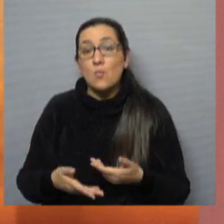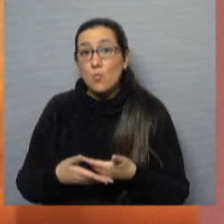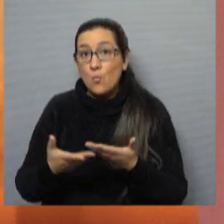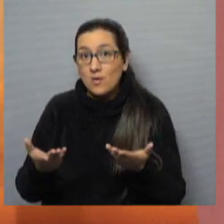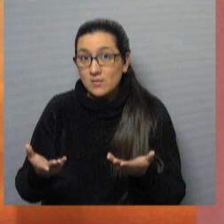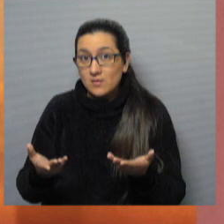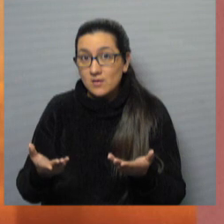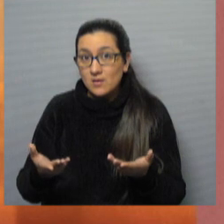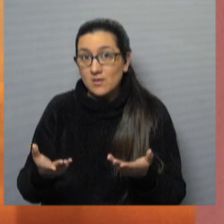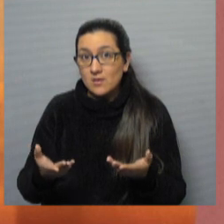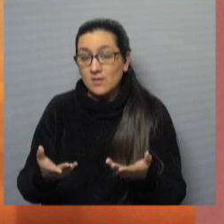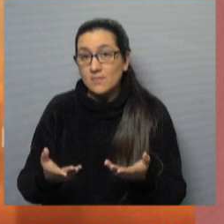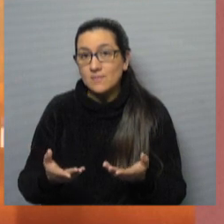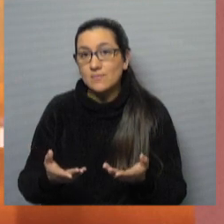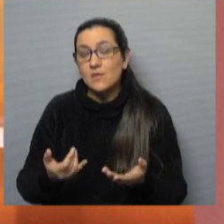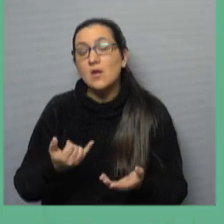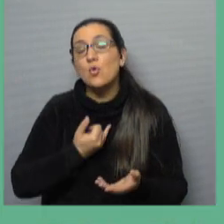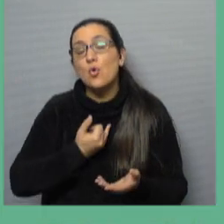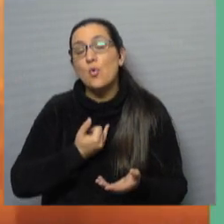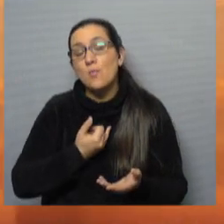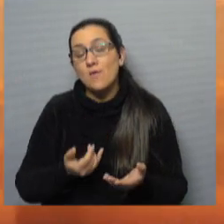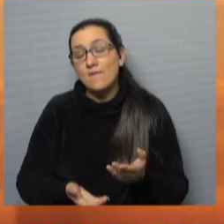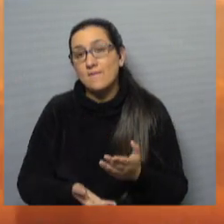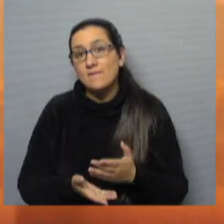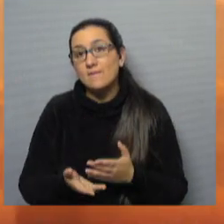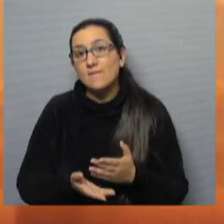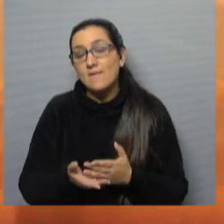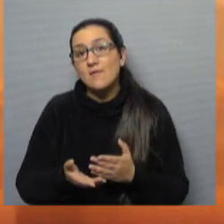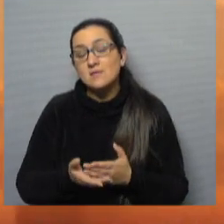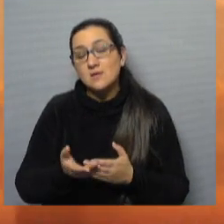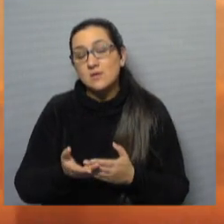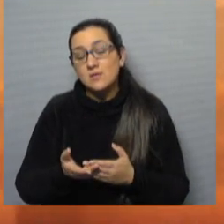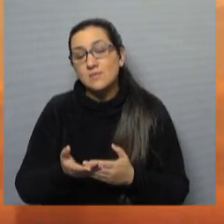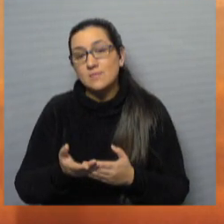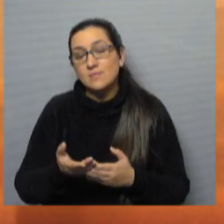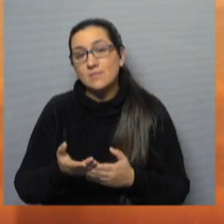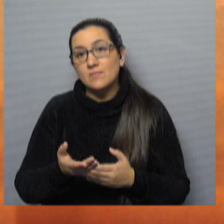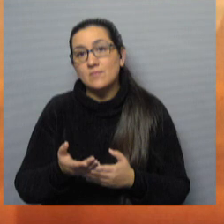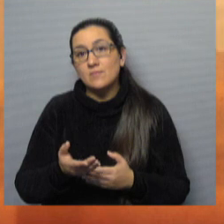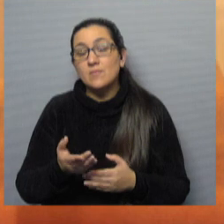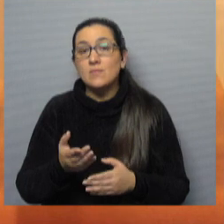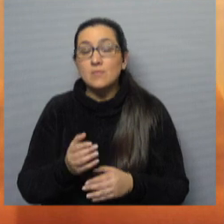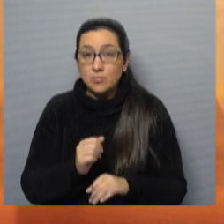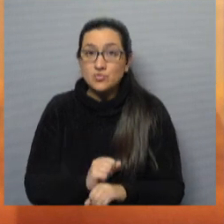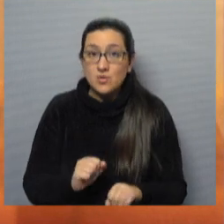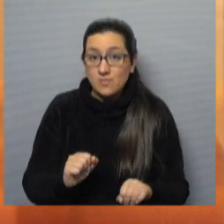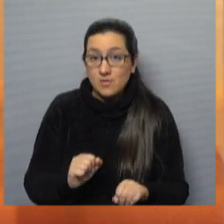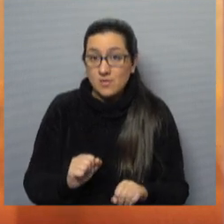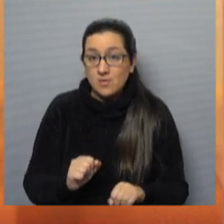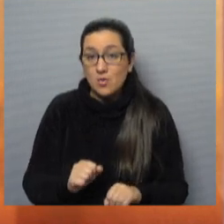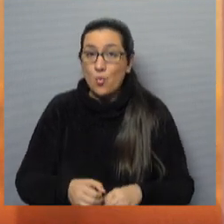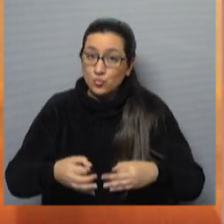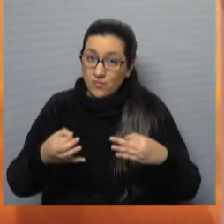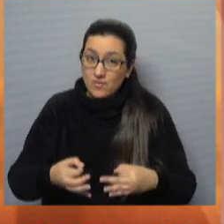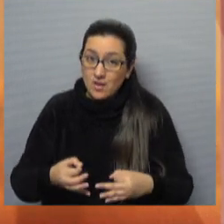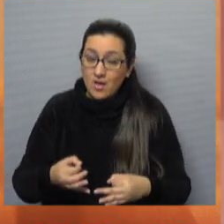el perfil de una orientación posible, justificada